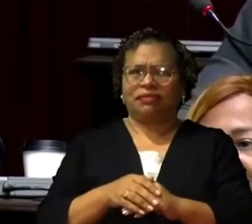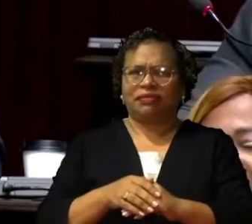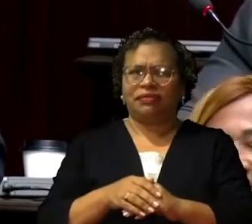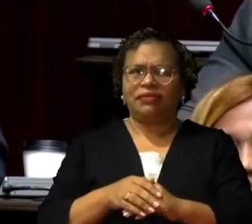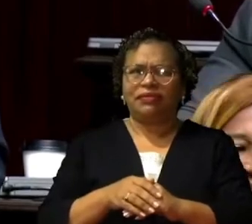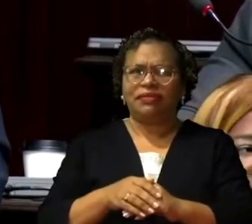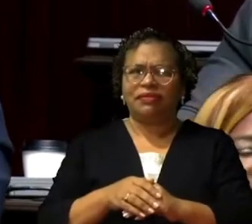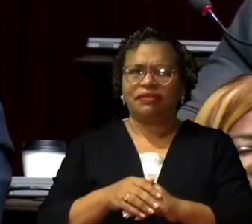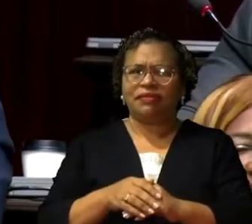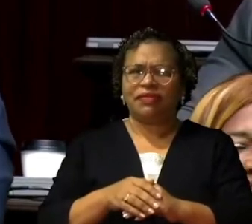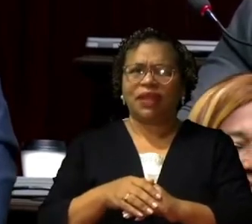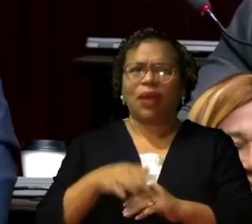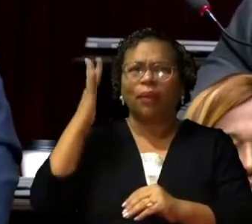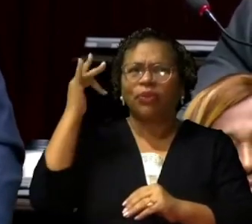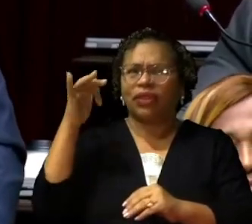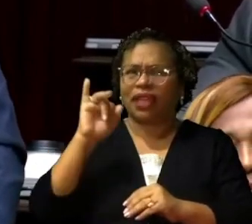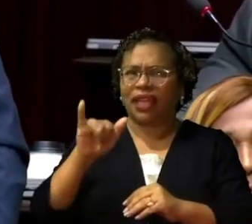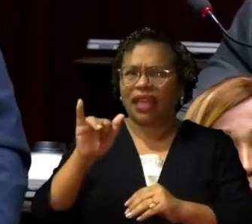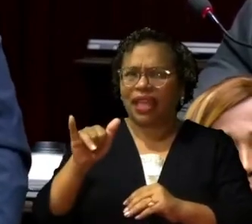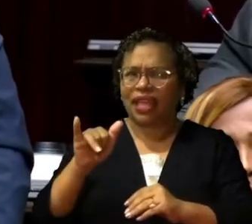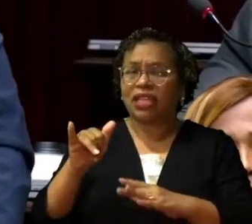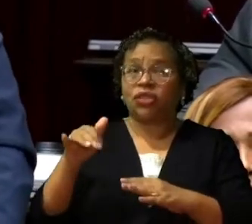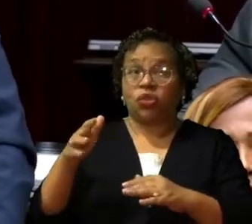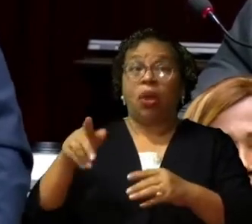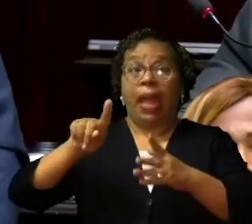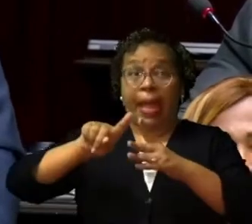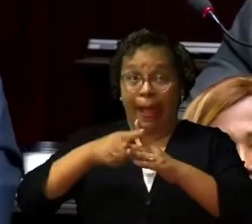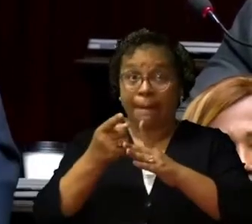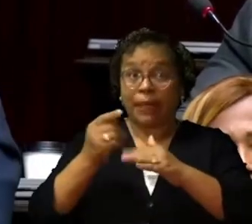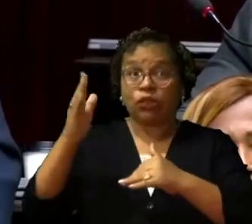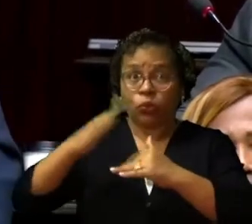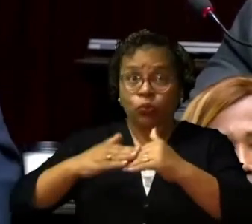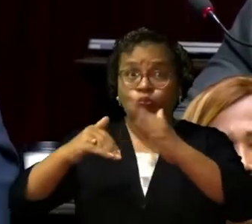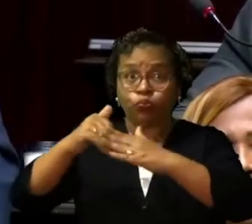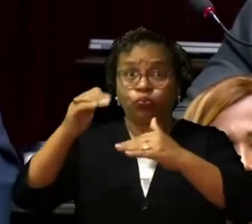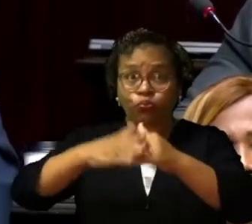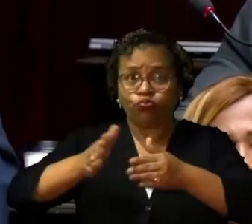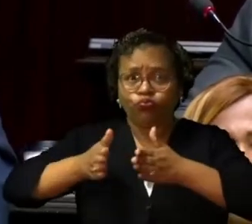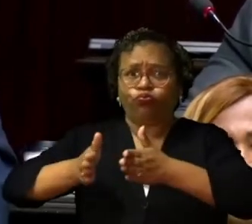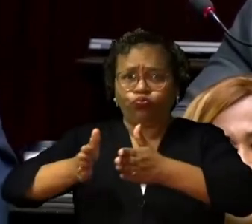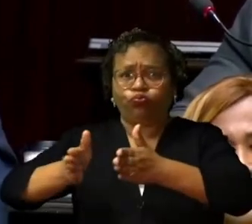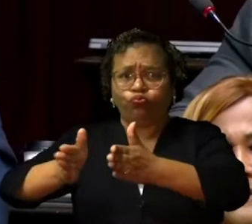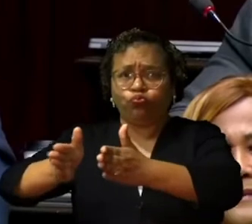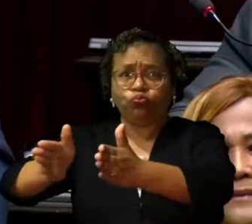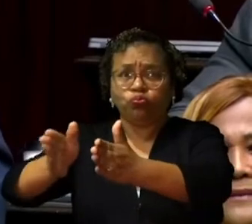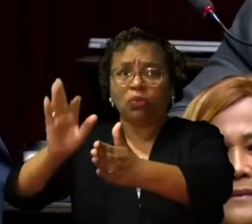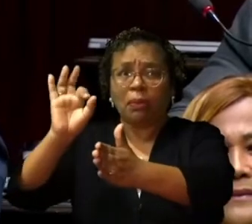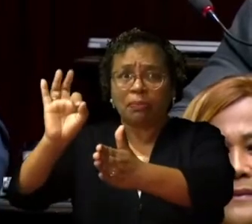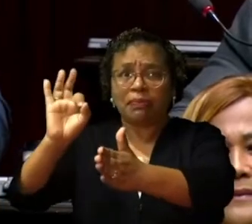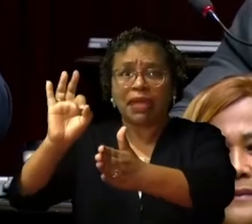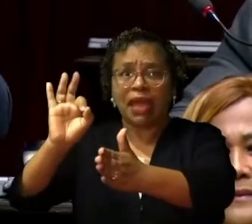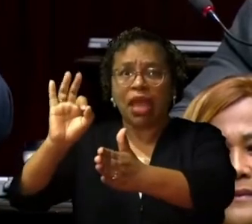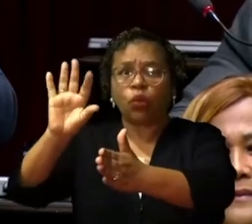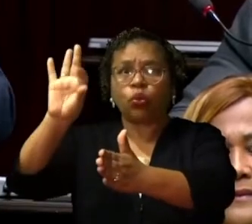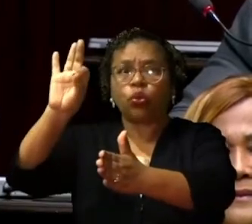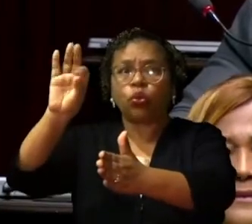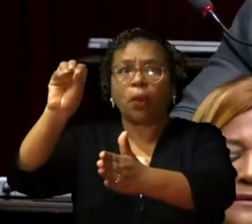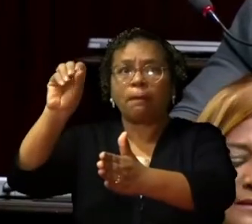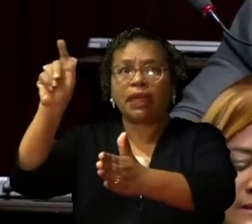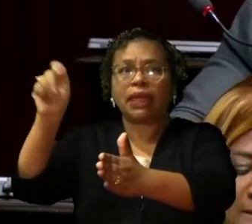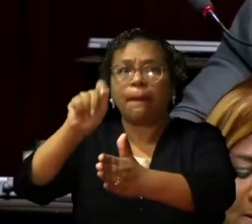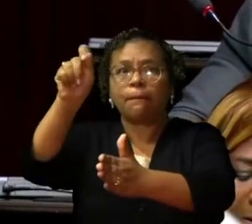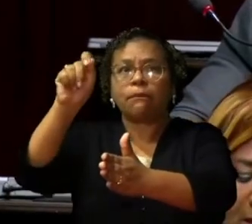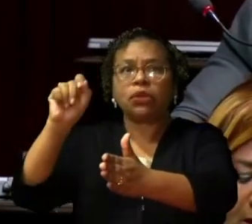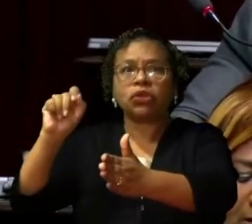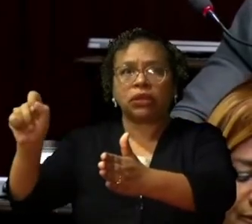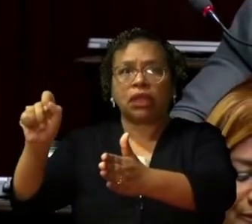50, un 40, ya iniciados, hasta en un 90% por el Presidente Danilo Medina. El camino que el